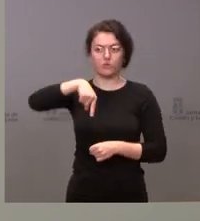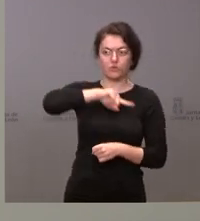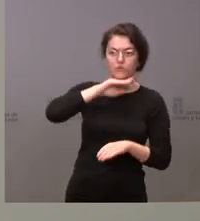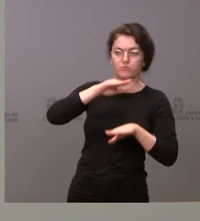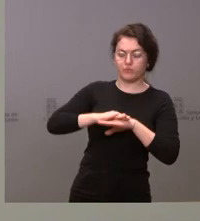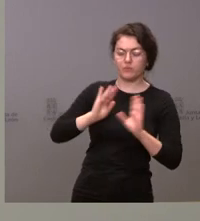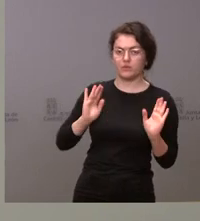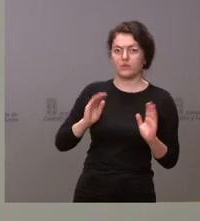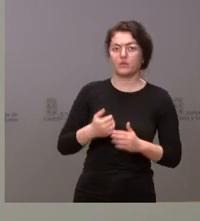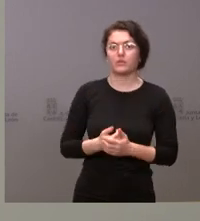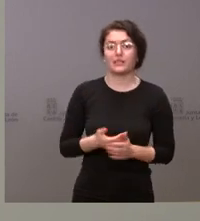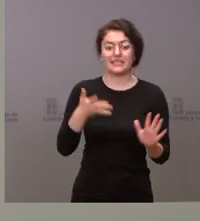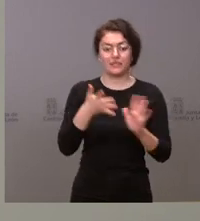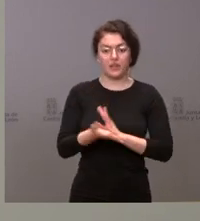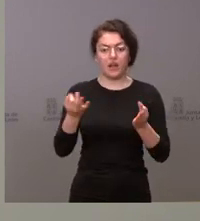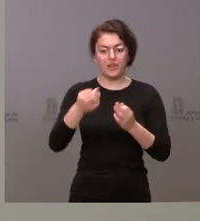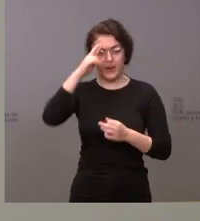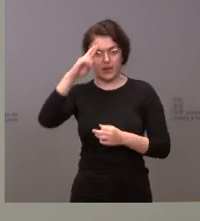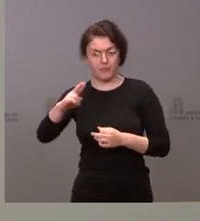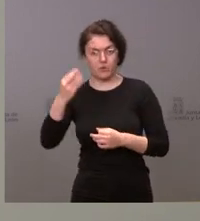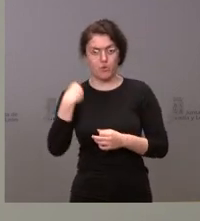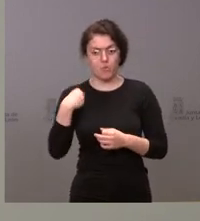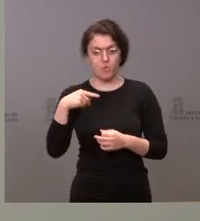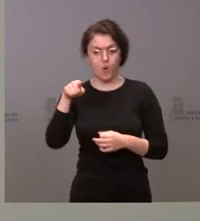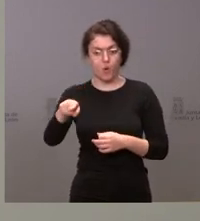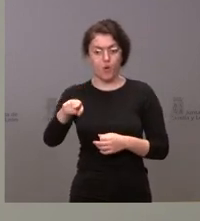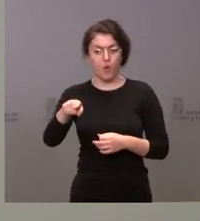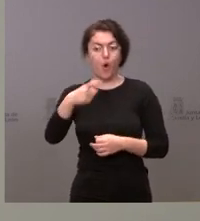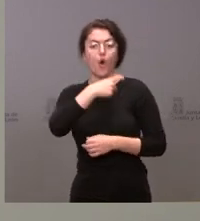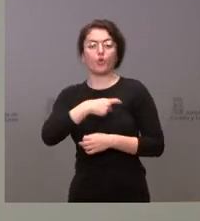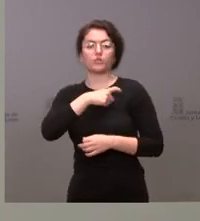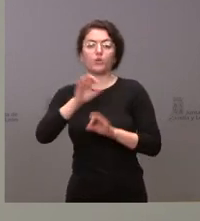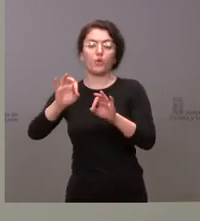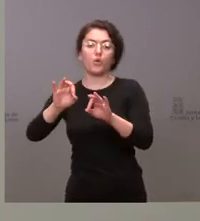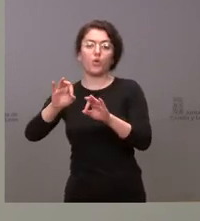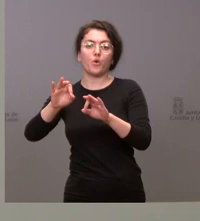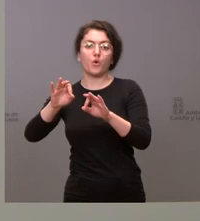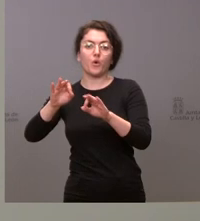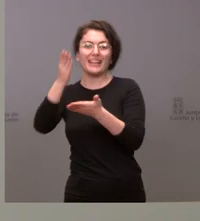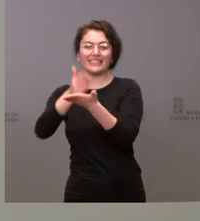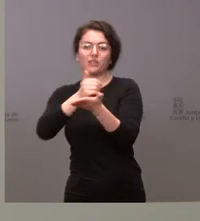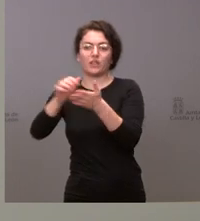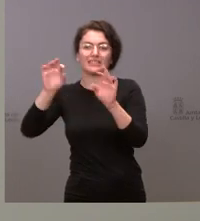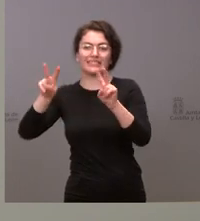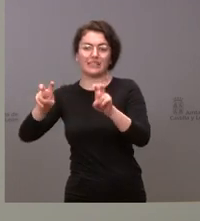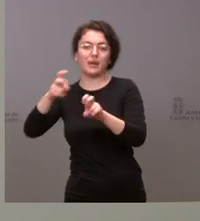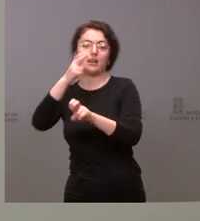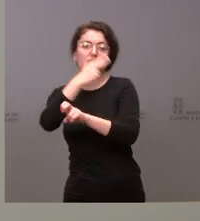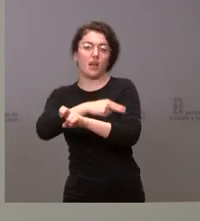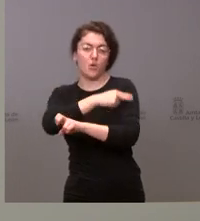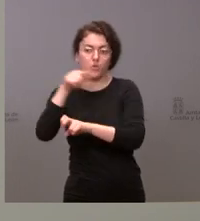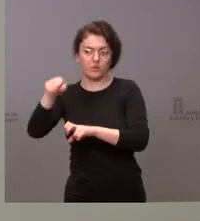ser respetuosos con lo que pudiera decidir el Consejo Interterritorial del Sistema Nacional de Salud. Creo que es la mejor fórmula